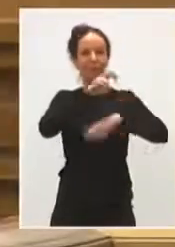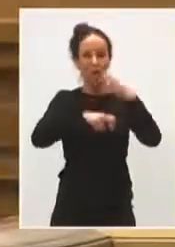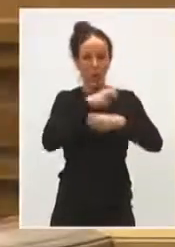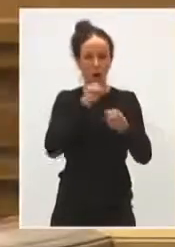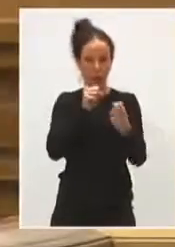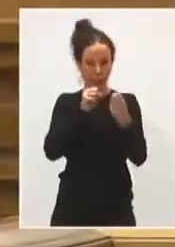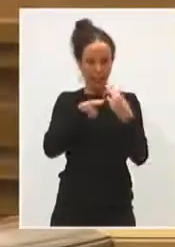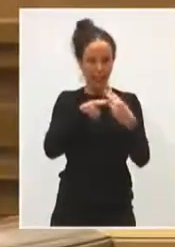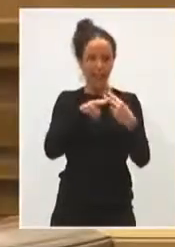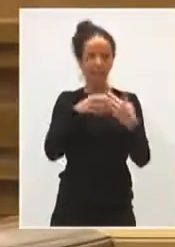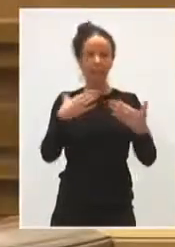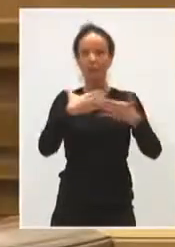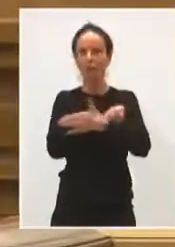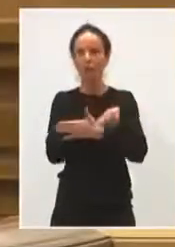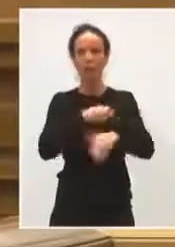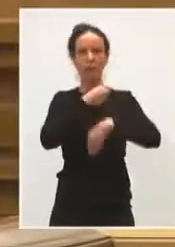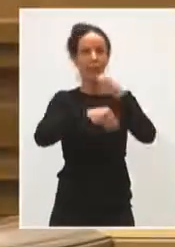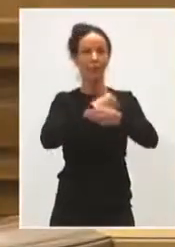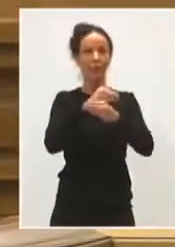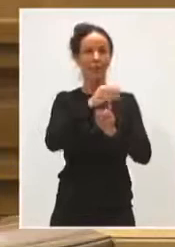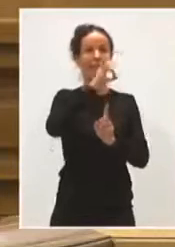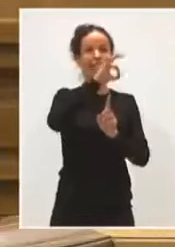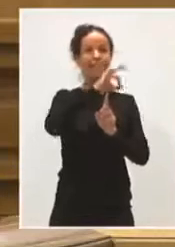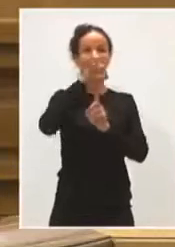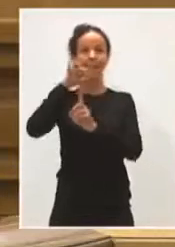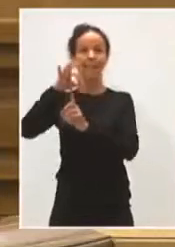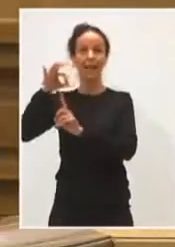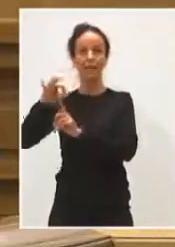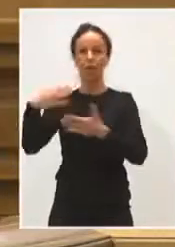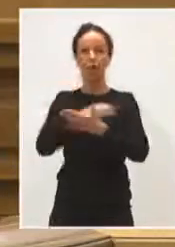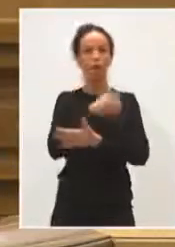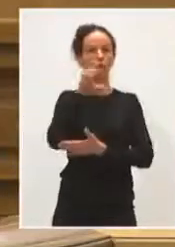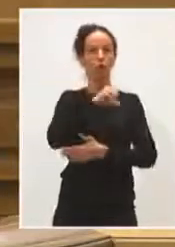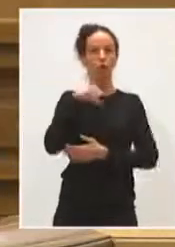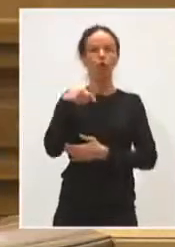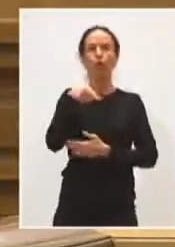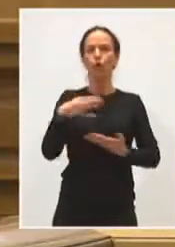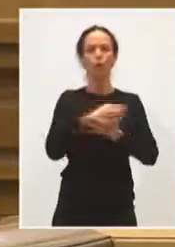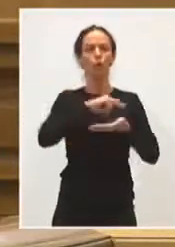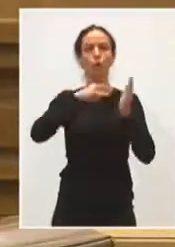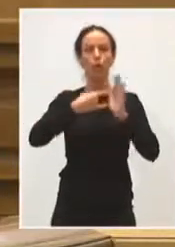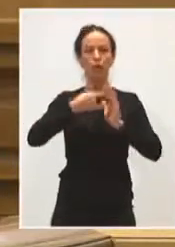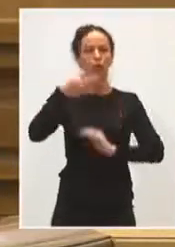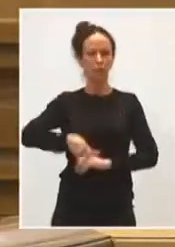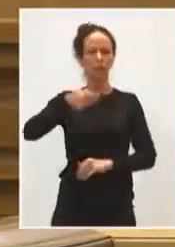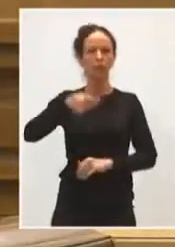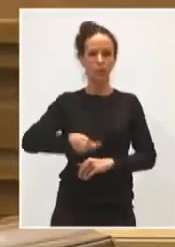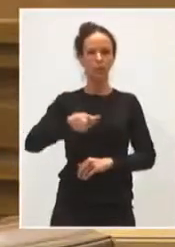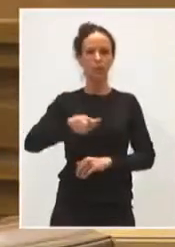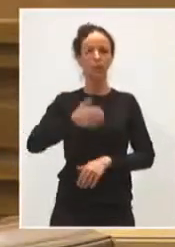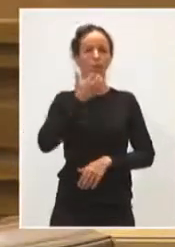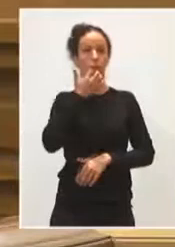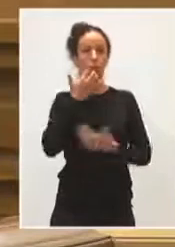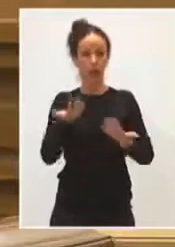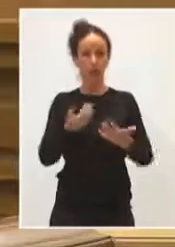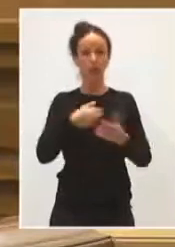en la que se va a hacer de toda la señalización en la comunidad autónoma. Bueno, son proyectos que importan e importan mucho, como por